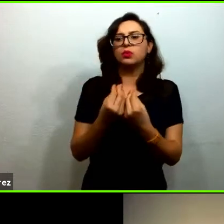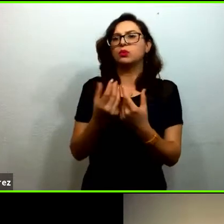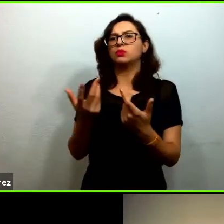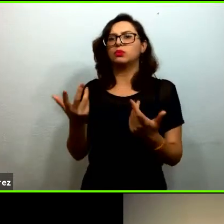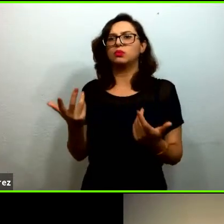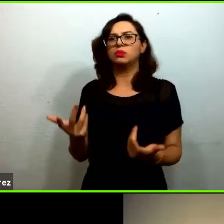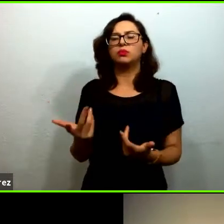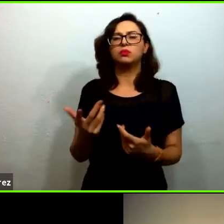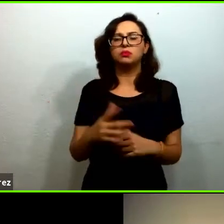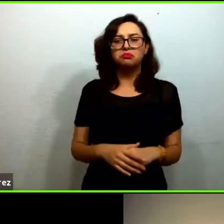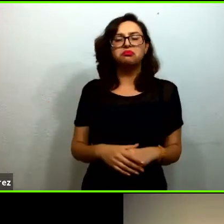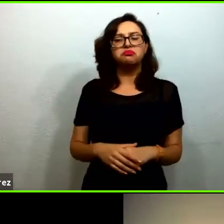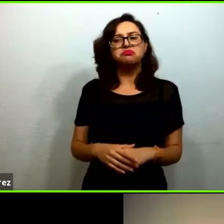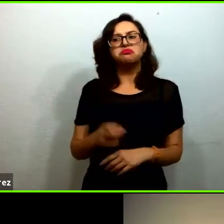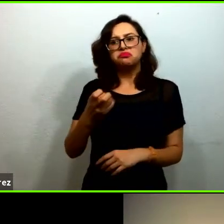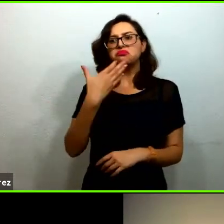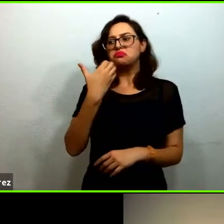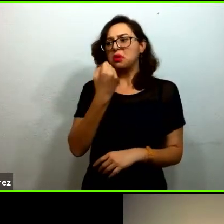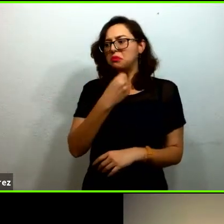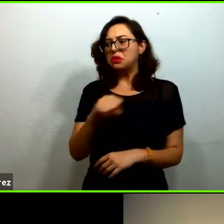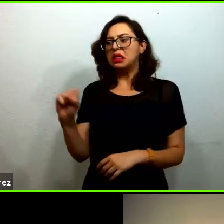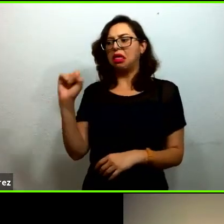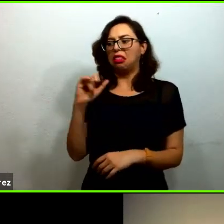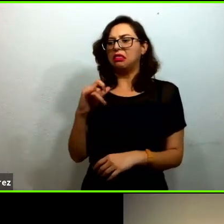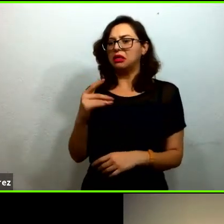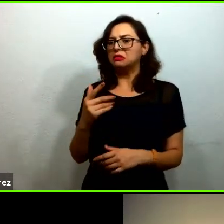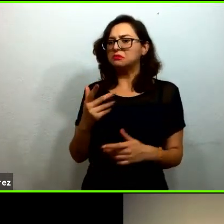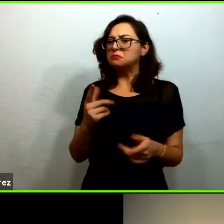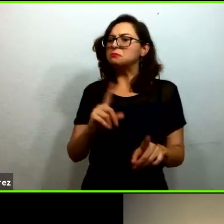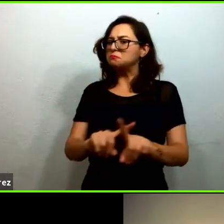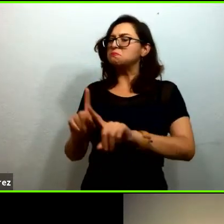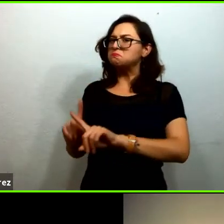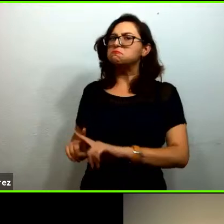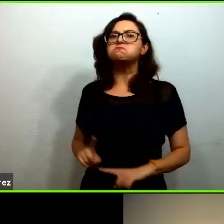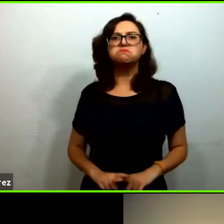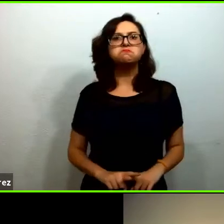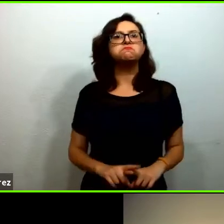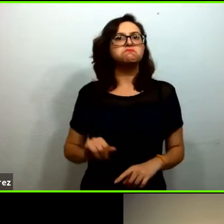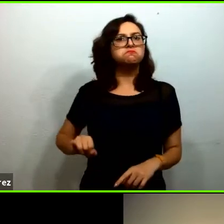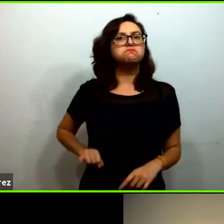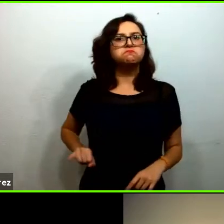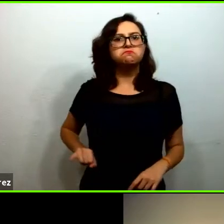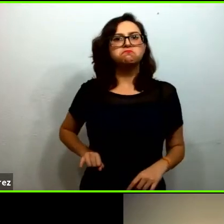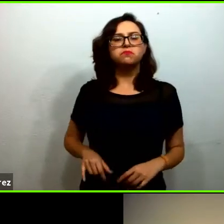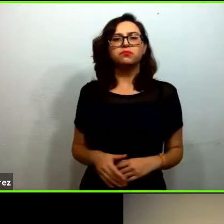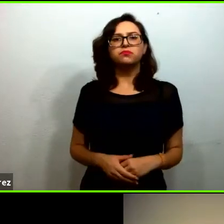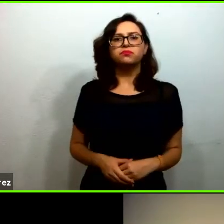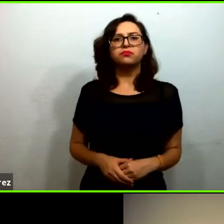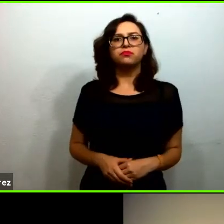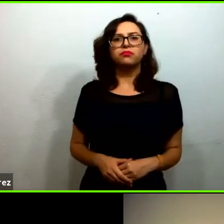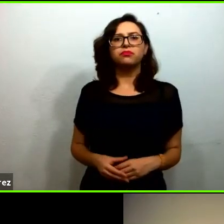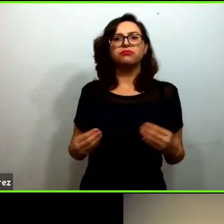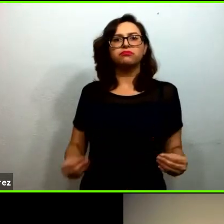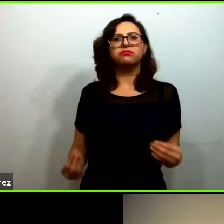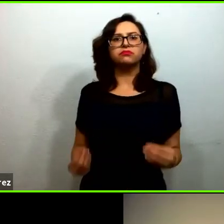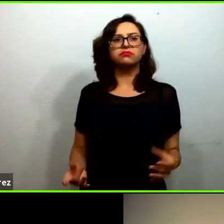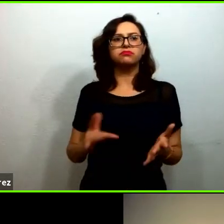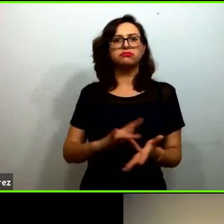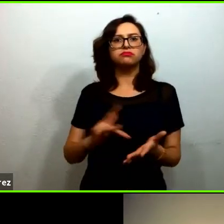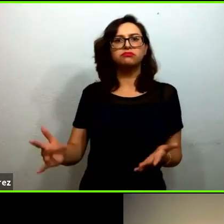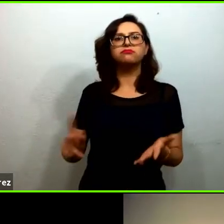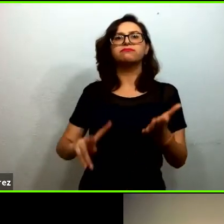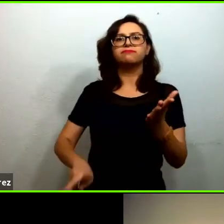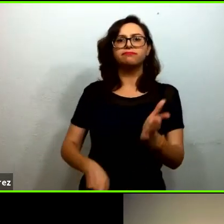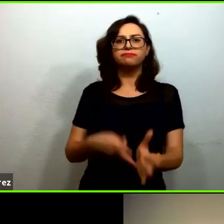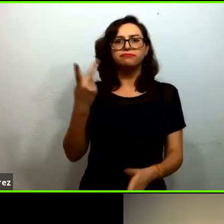habilidades socioemocionales que desarrollaron con el programa muchas gracias de nuevo aprovecho para